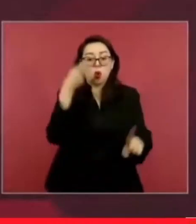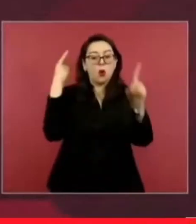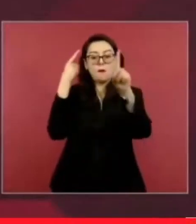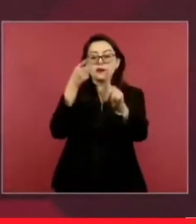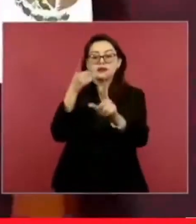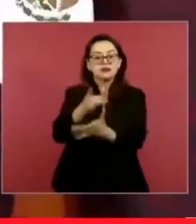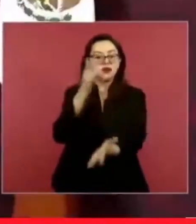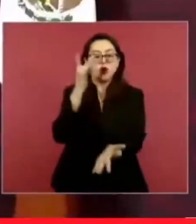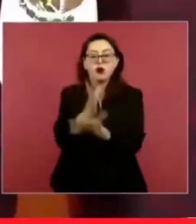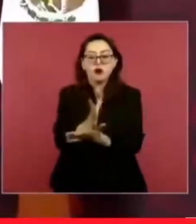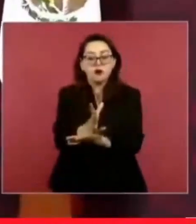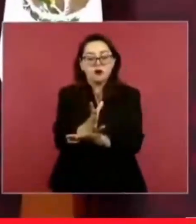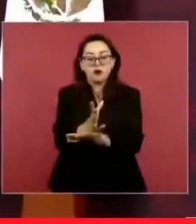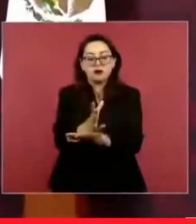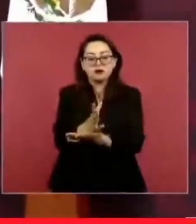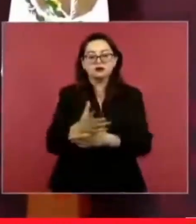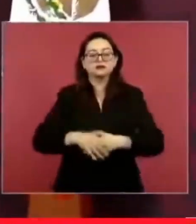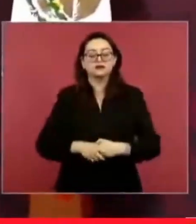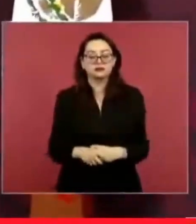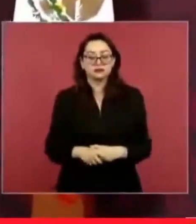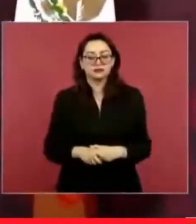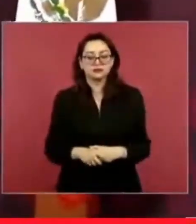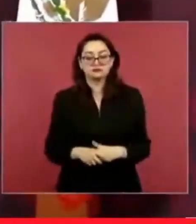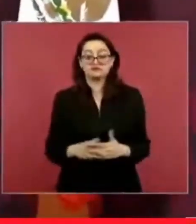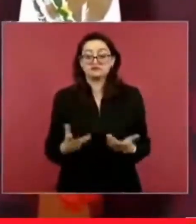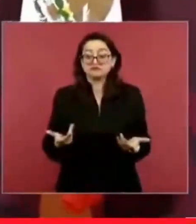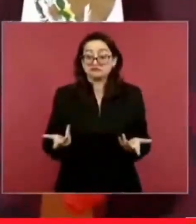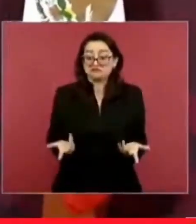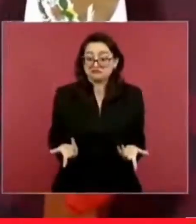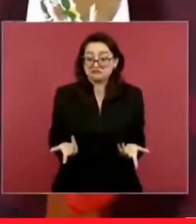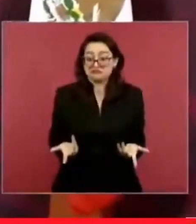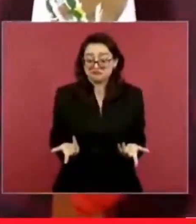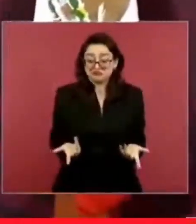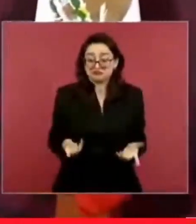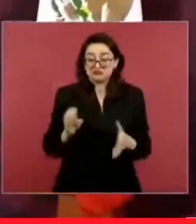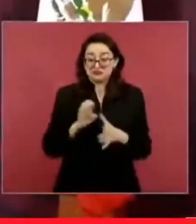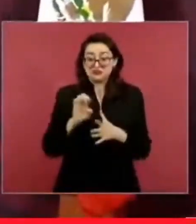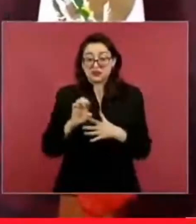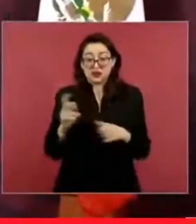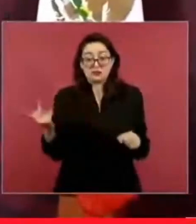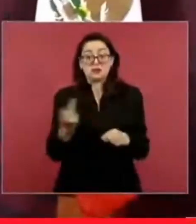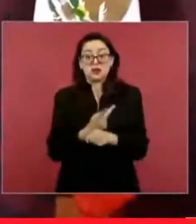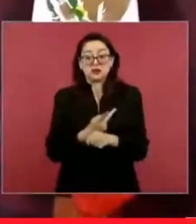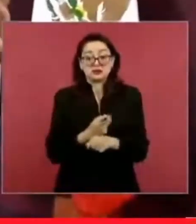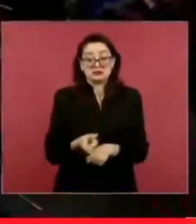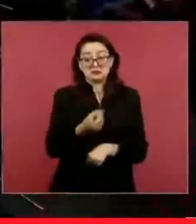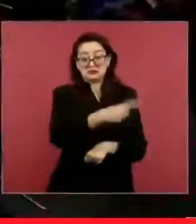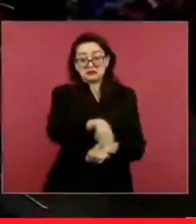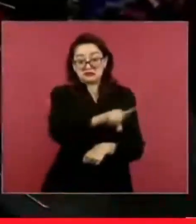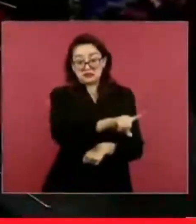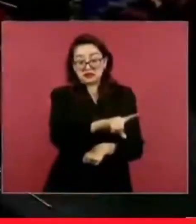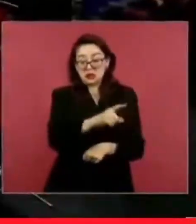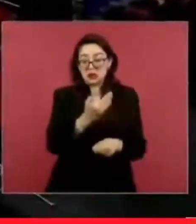Ese es su propósito. Entonces, agarraron lo de Otis, pero